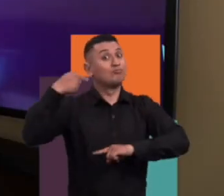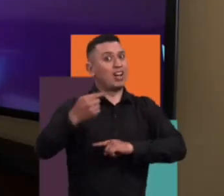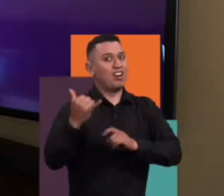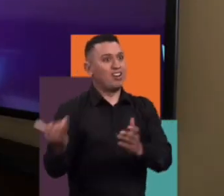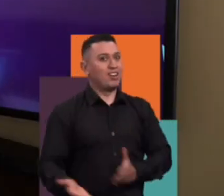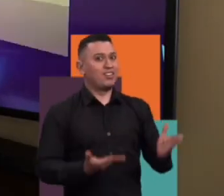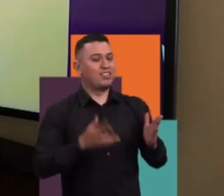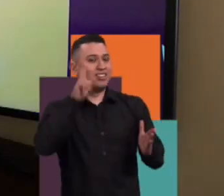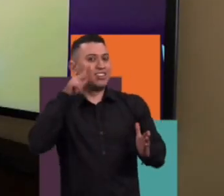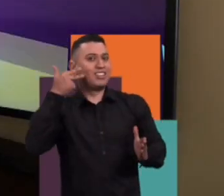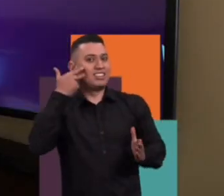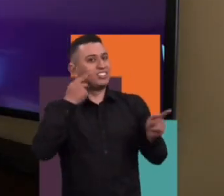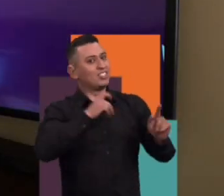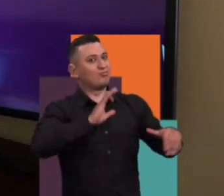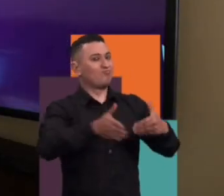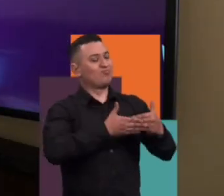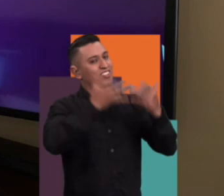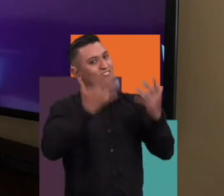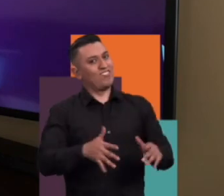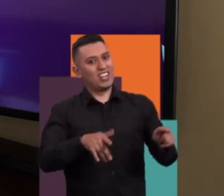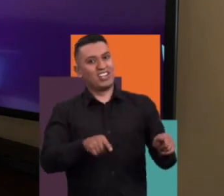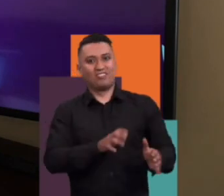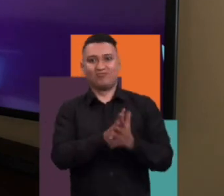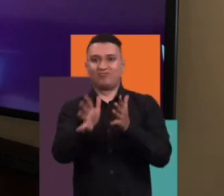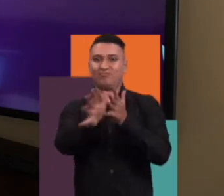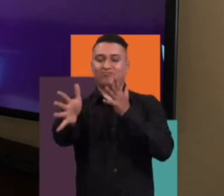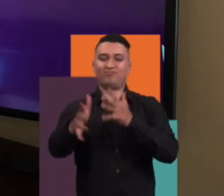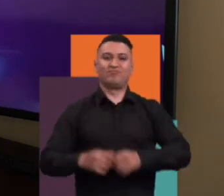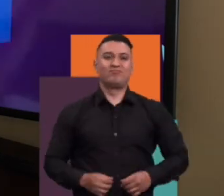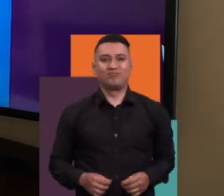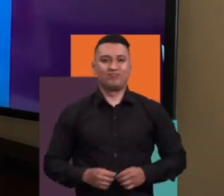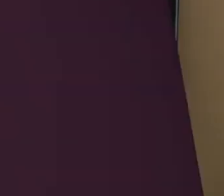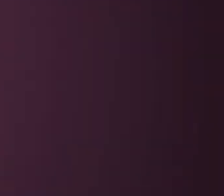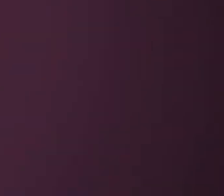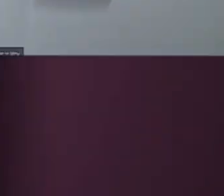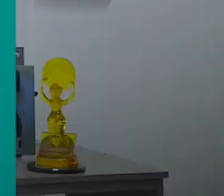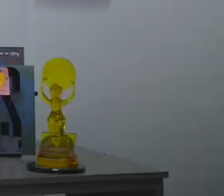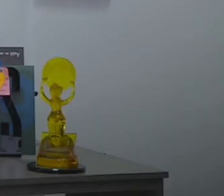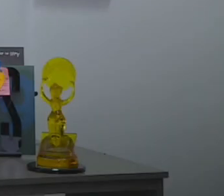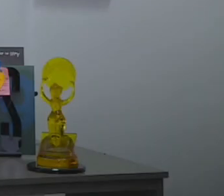nos vemos a la próxima y doy paso a mi compañero Cristian para que haga el cierre de esta emisión.